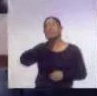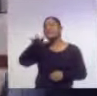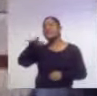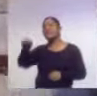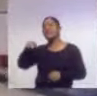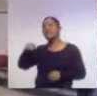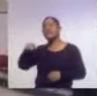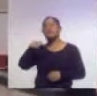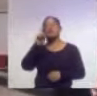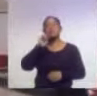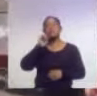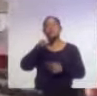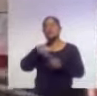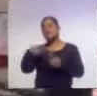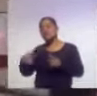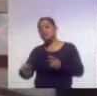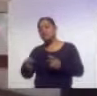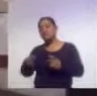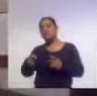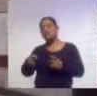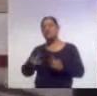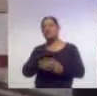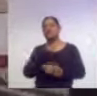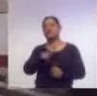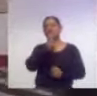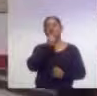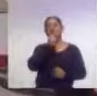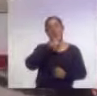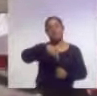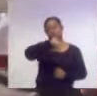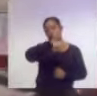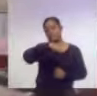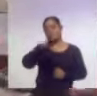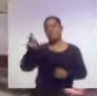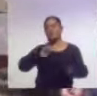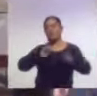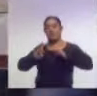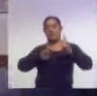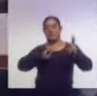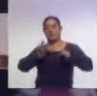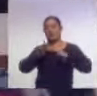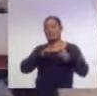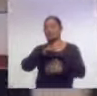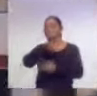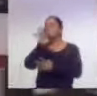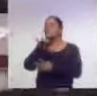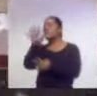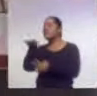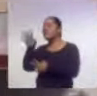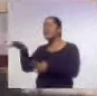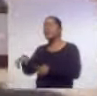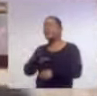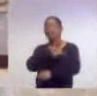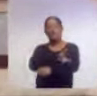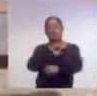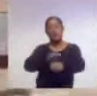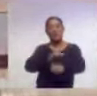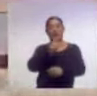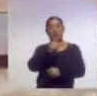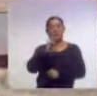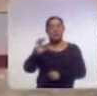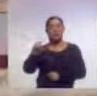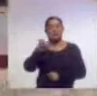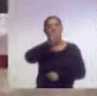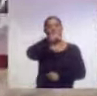del martes con la instalación de un puesto de mando en la zona de la presa en Panotla. El Coordinador Estatal de Protección Civil, José Antonio